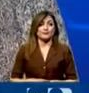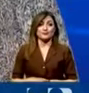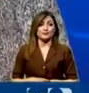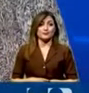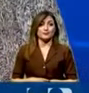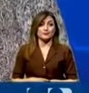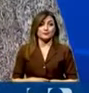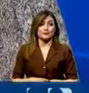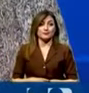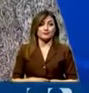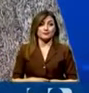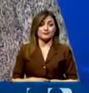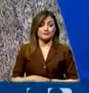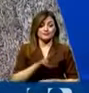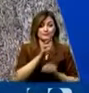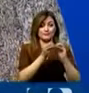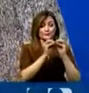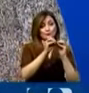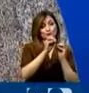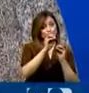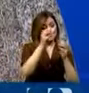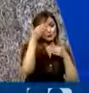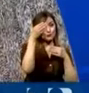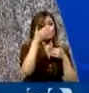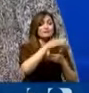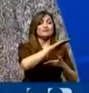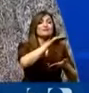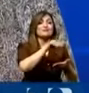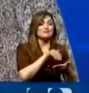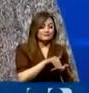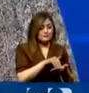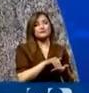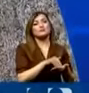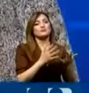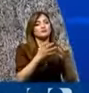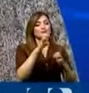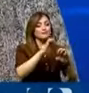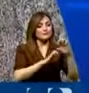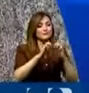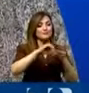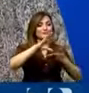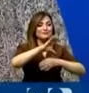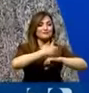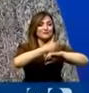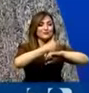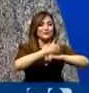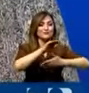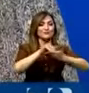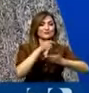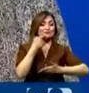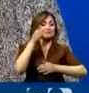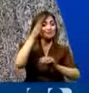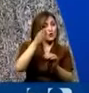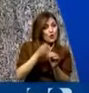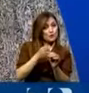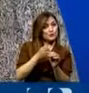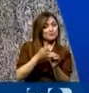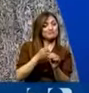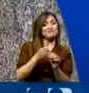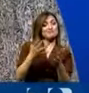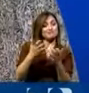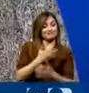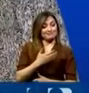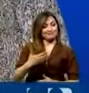bancadas que usted ha mencionado se mantienen firmes en dar paso a una evaluación del CAL que para ustedes tiene como objetivo este proceso de desestabilización.